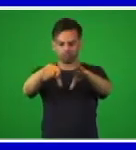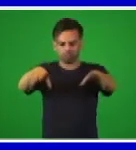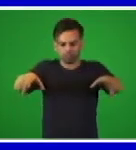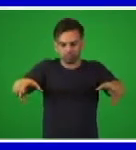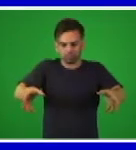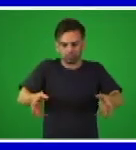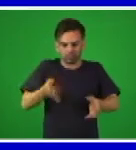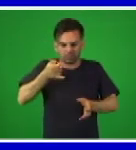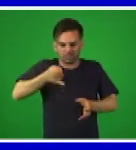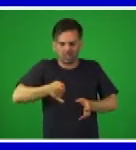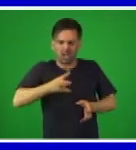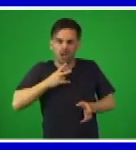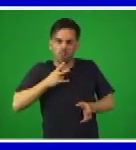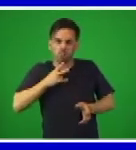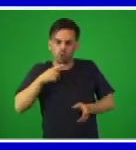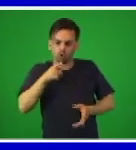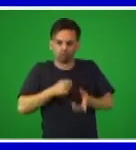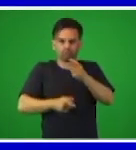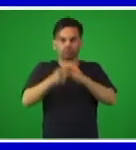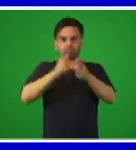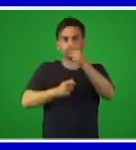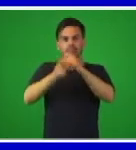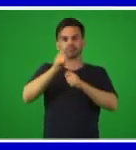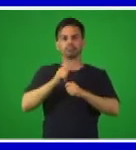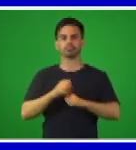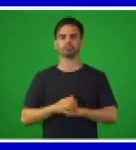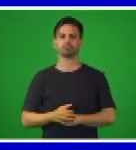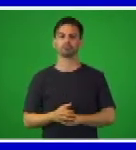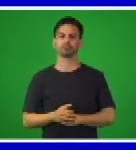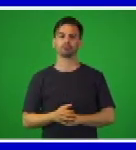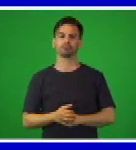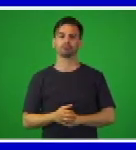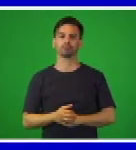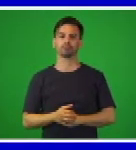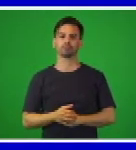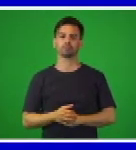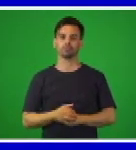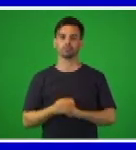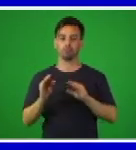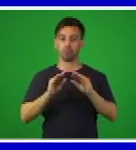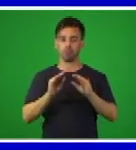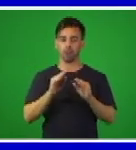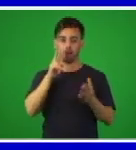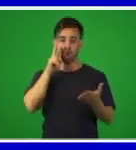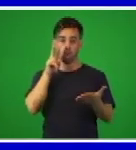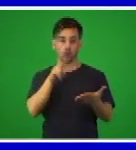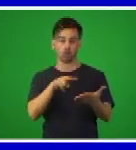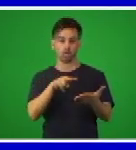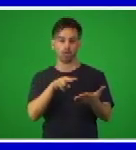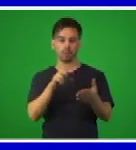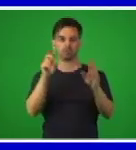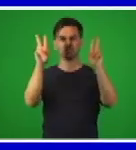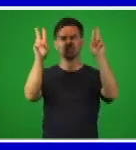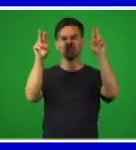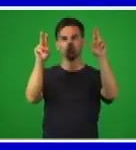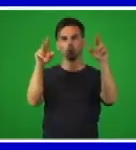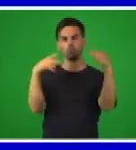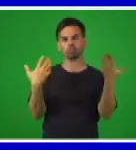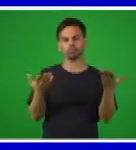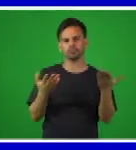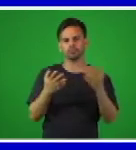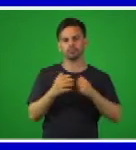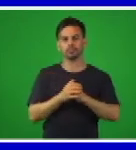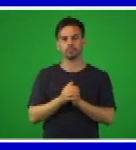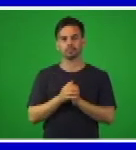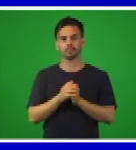página, La luna en el pozo. Tienen todos la lectura ubicada. Observen, lean el título de esta lectura.